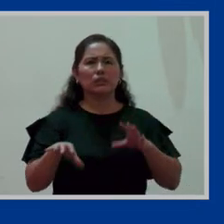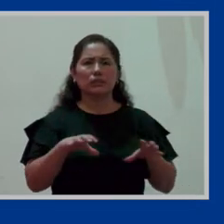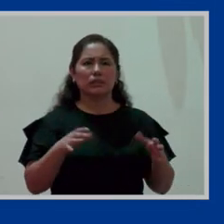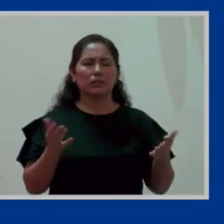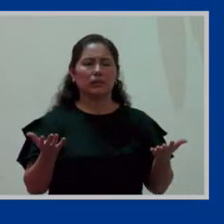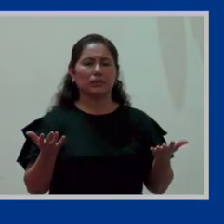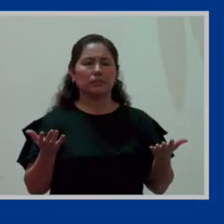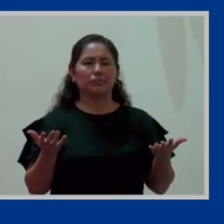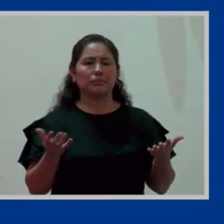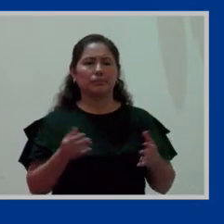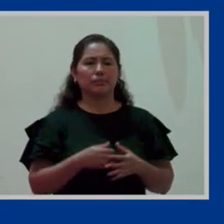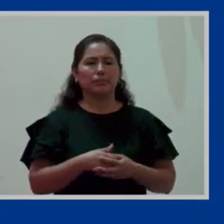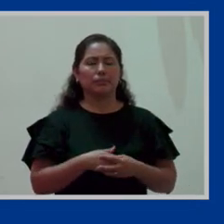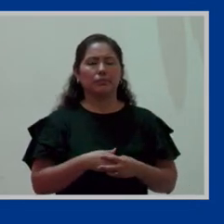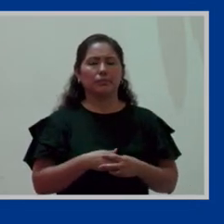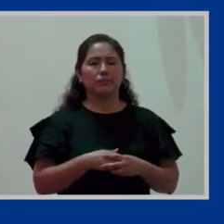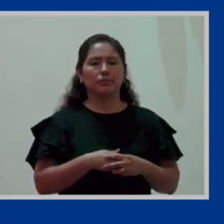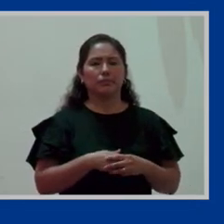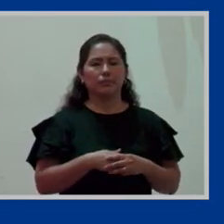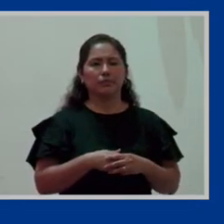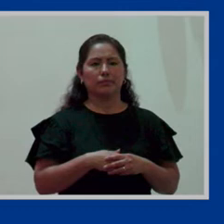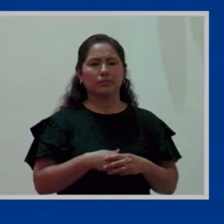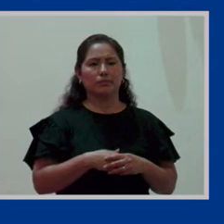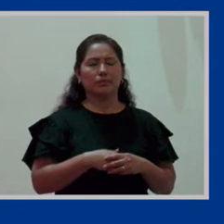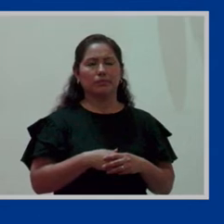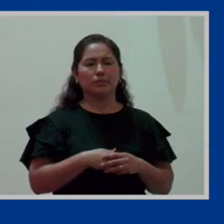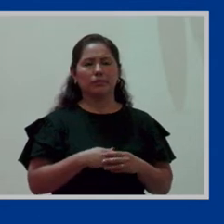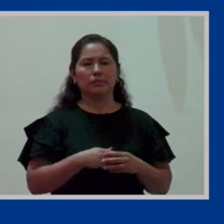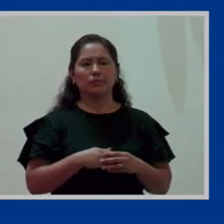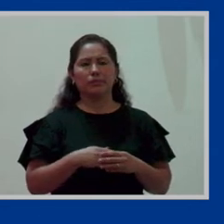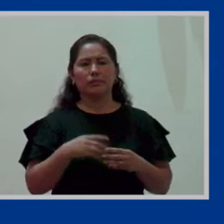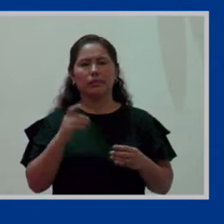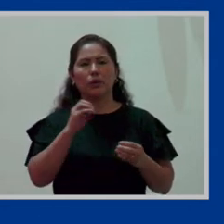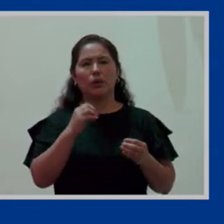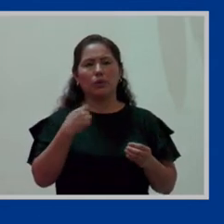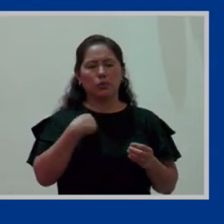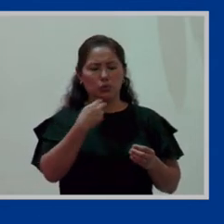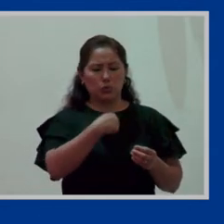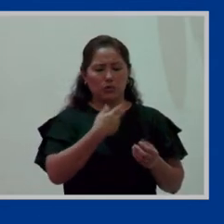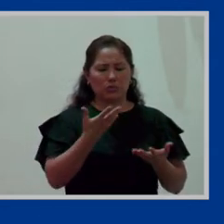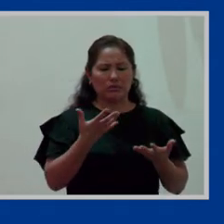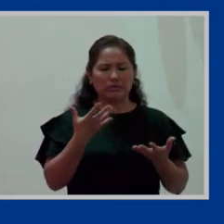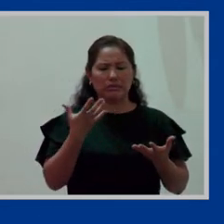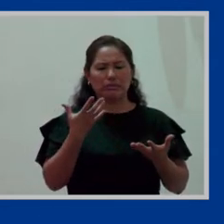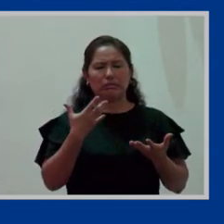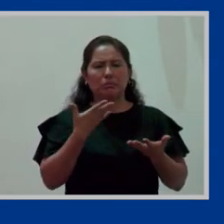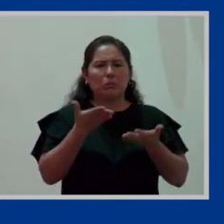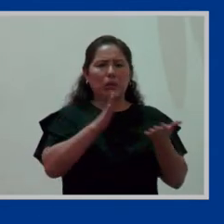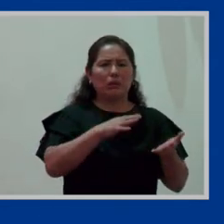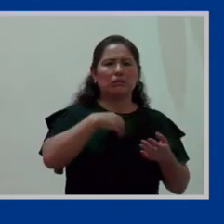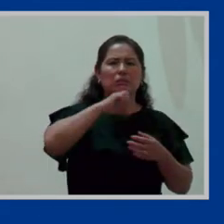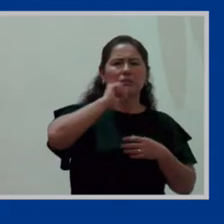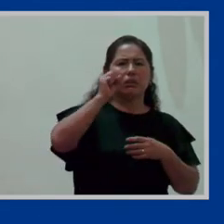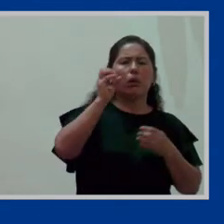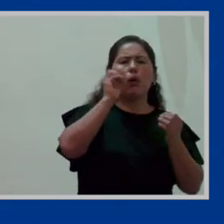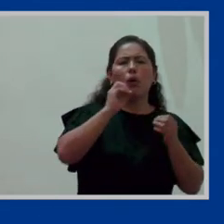O quitamos el cuerpo, o asumimos nuestra responsabilidad de los dos roles.